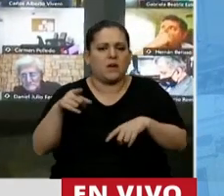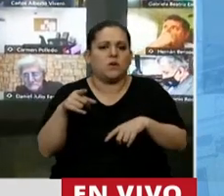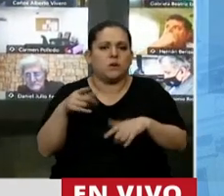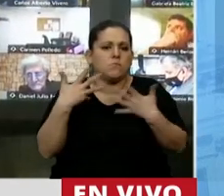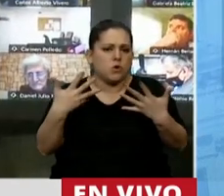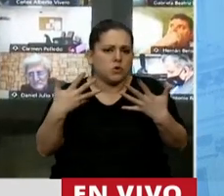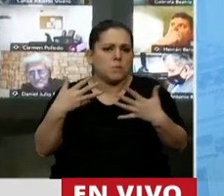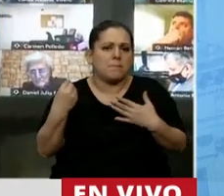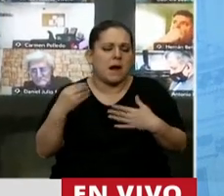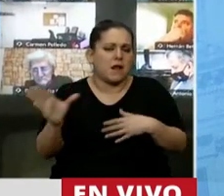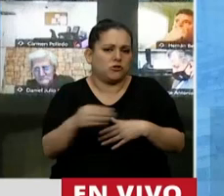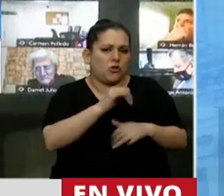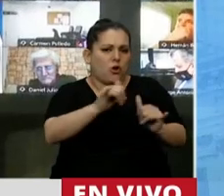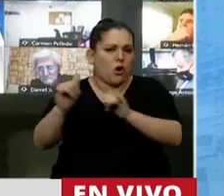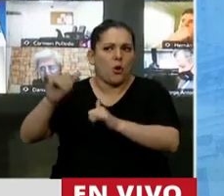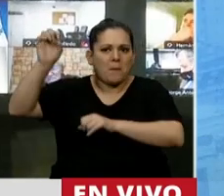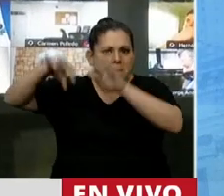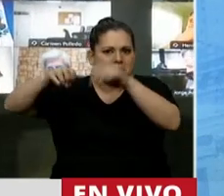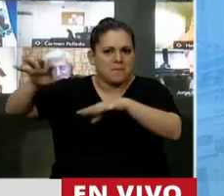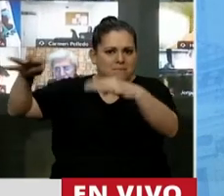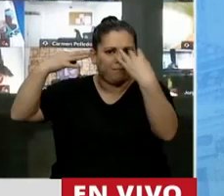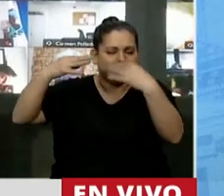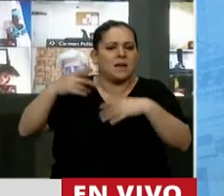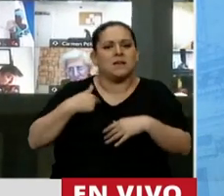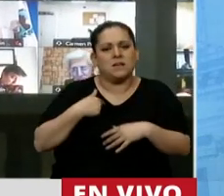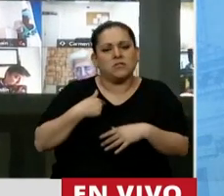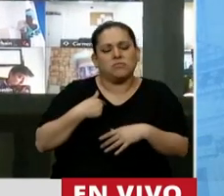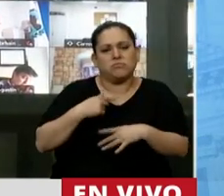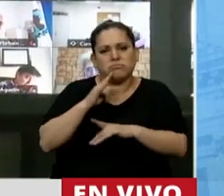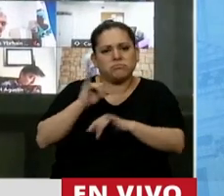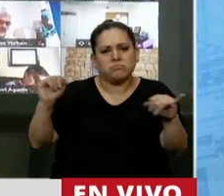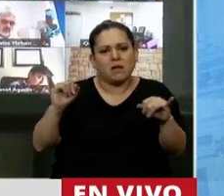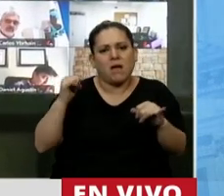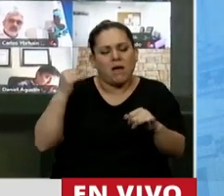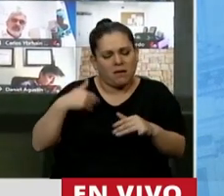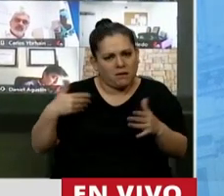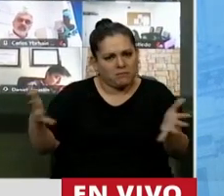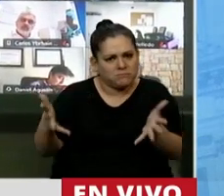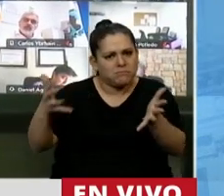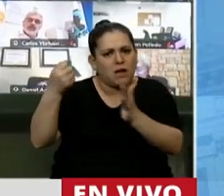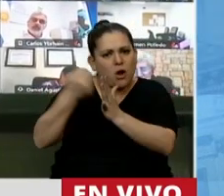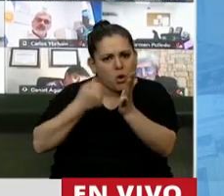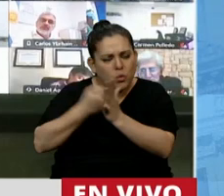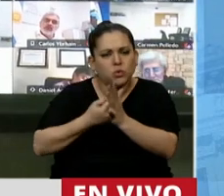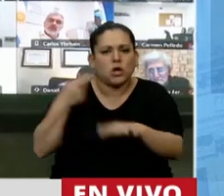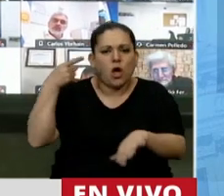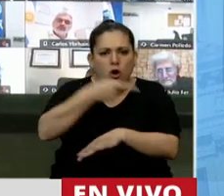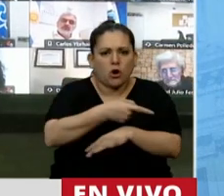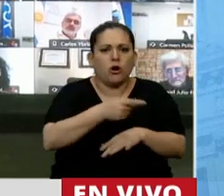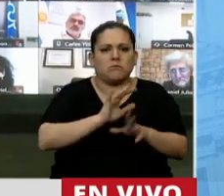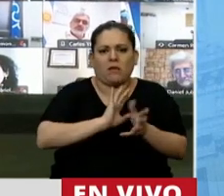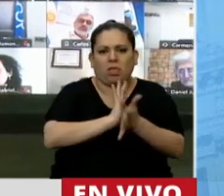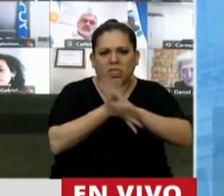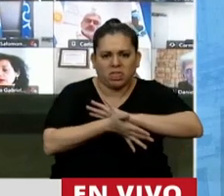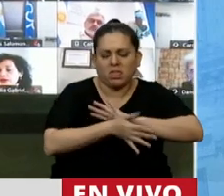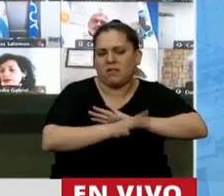por supuesto para los jóvenes que aquí se encuentran. Y llamarlos al espíritu de lucha, de combate contra la depredación,